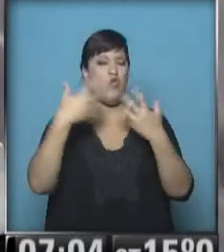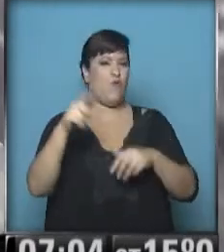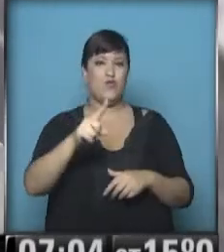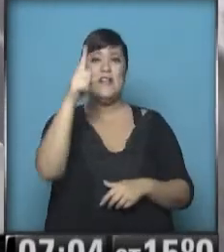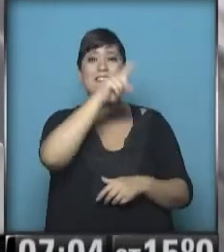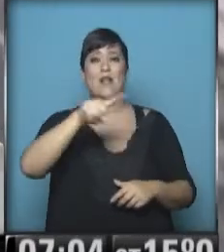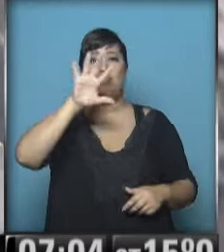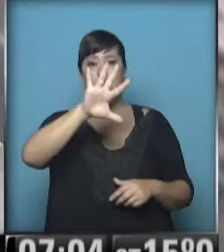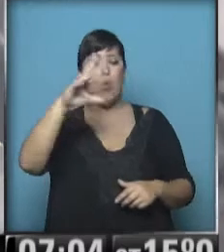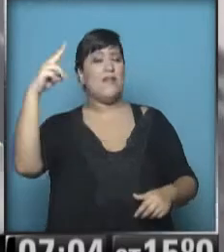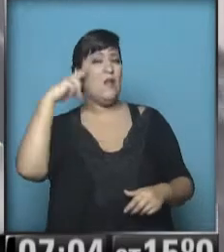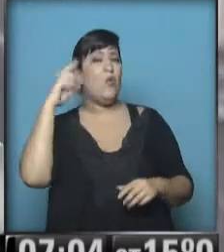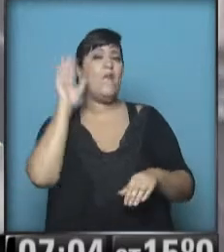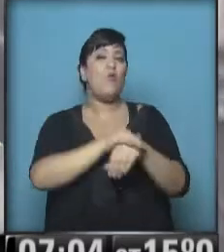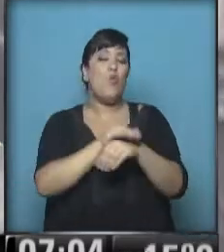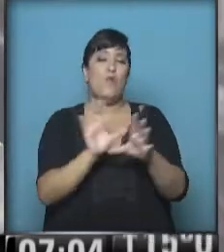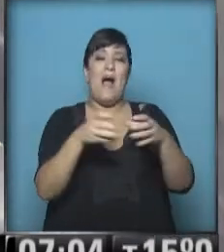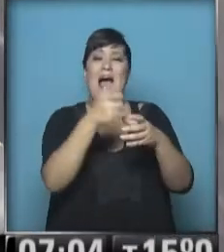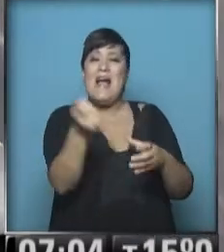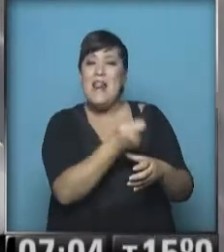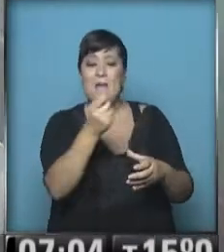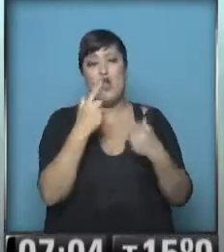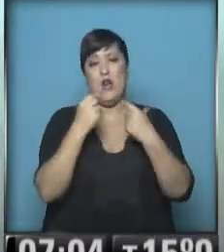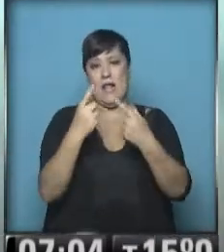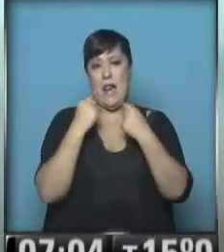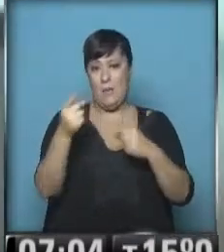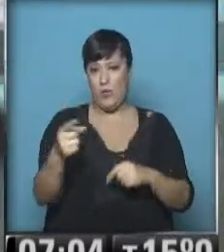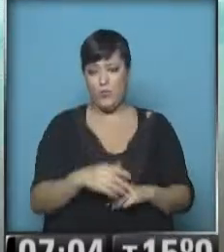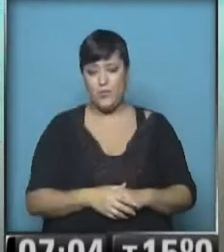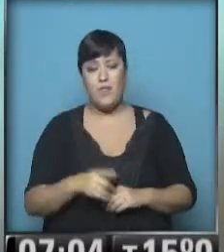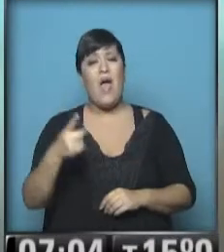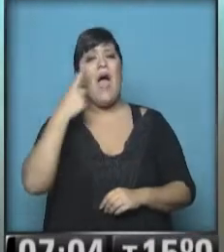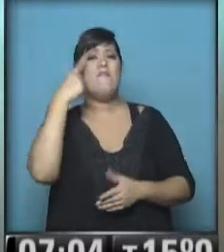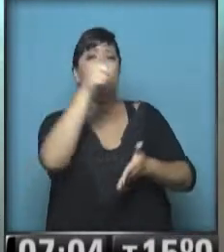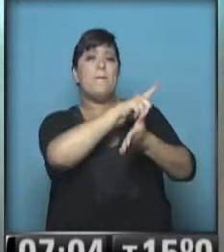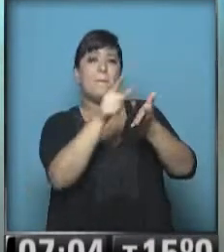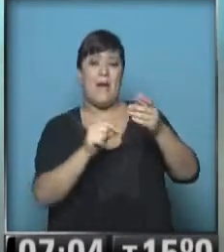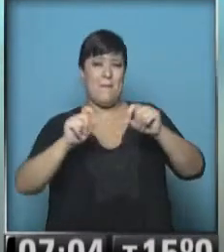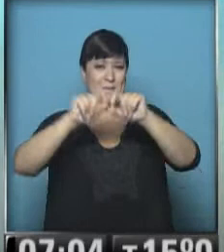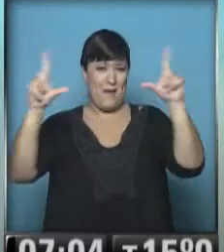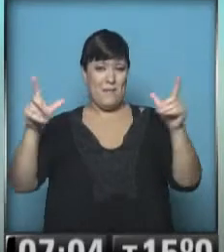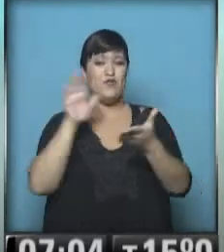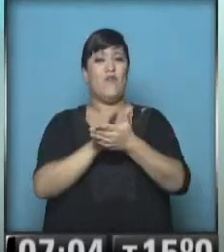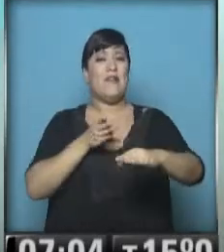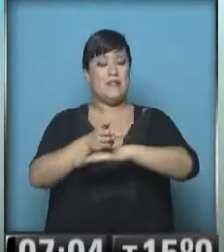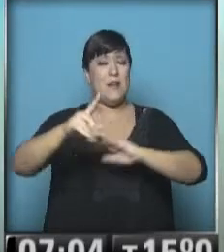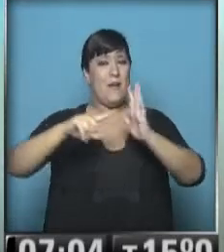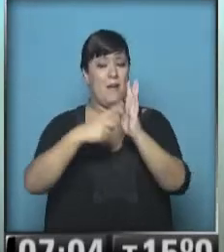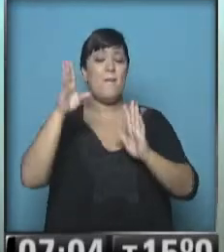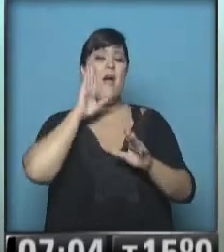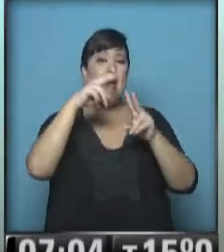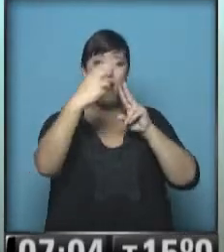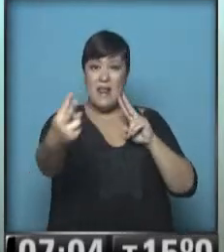gremial. Veamos qué ocurre en los mapas de ingreso hacia el área central. Decíamos cargada Panamericana